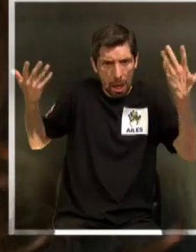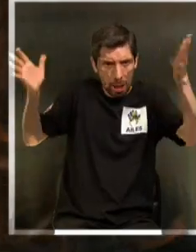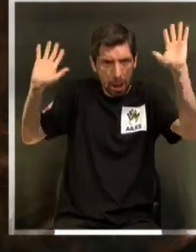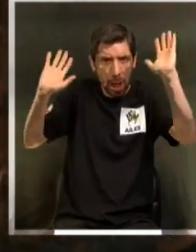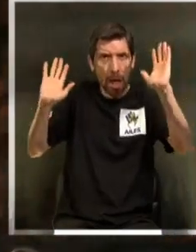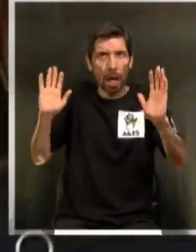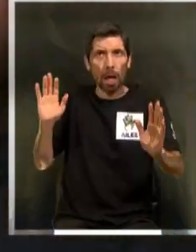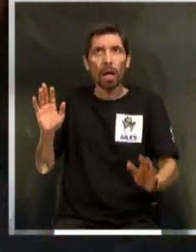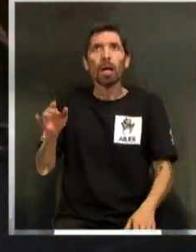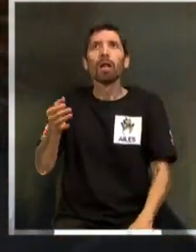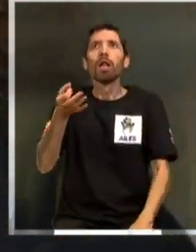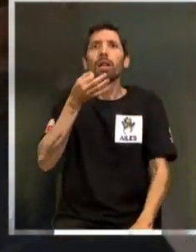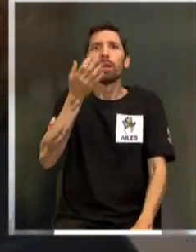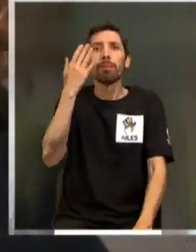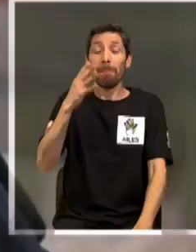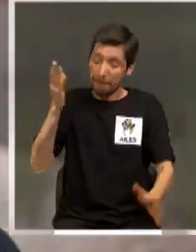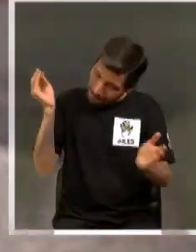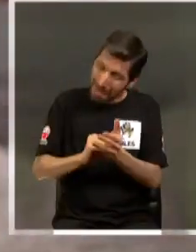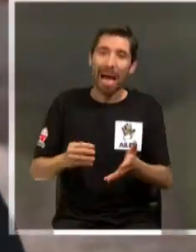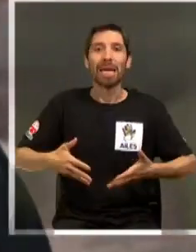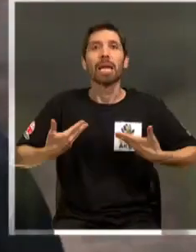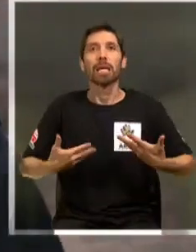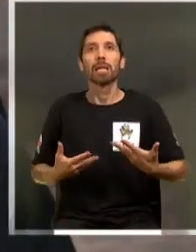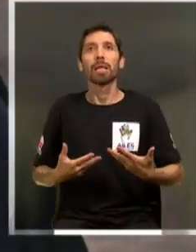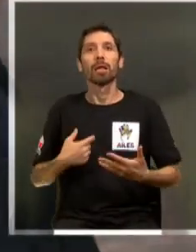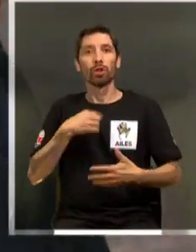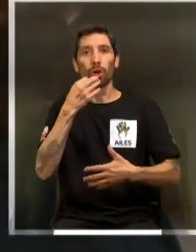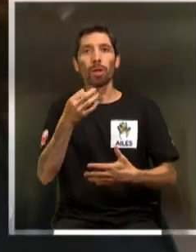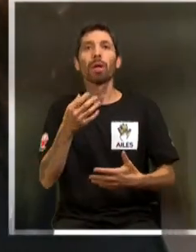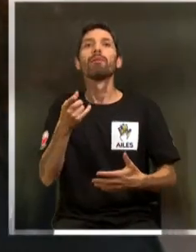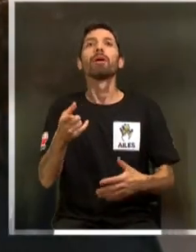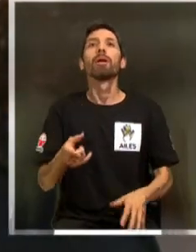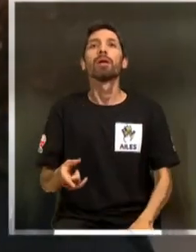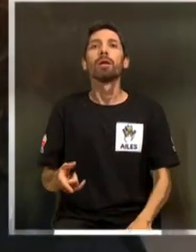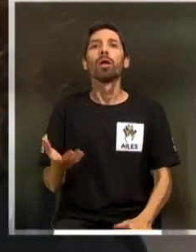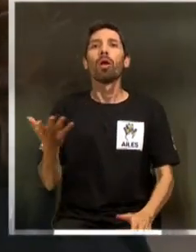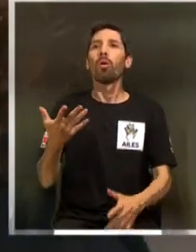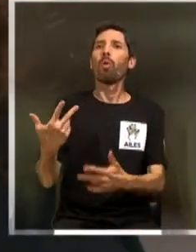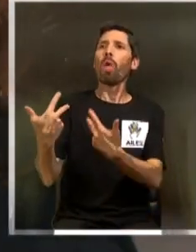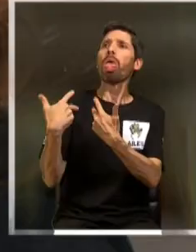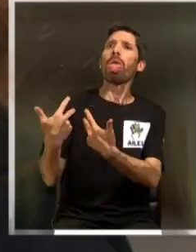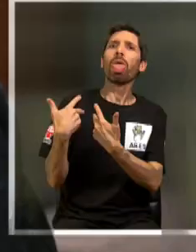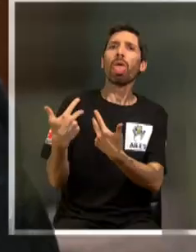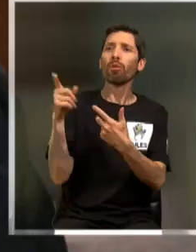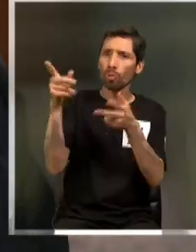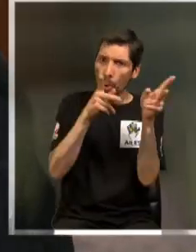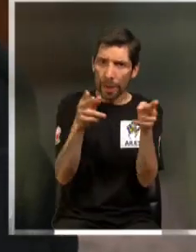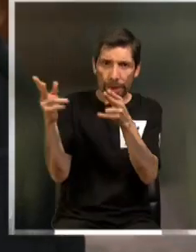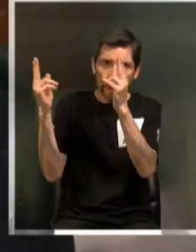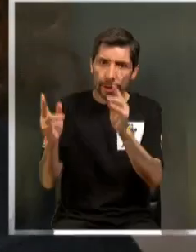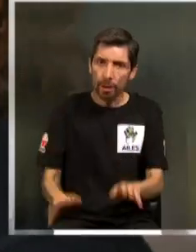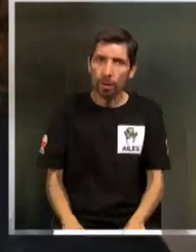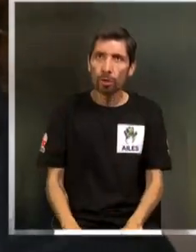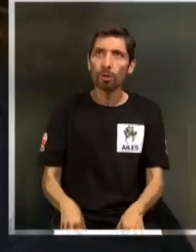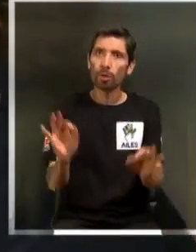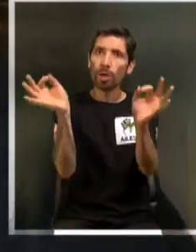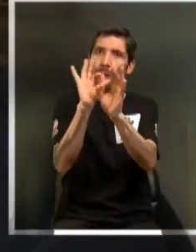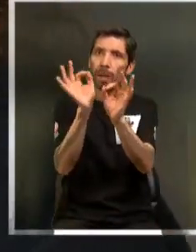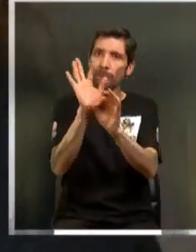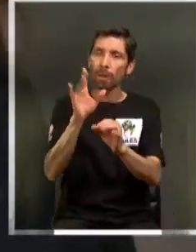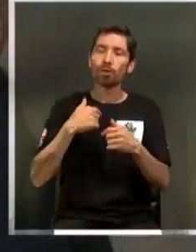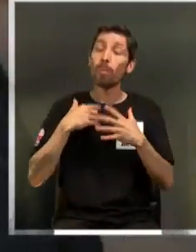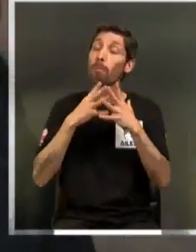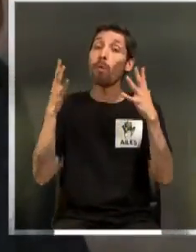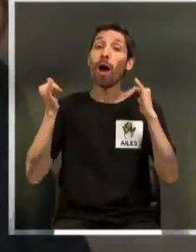¿cómo lo dije? Pero lo vamos a hacer con más energía. Yo lo dije bien. Dame una toma. ¿Cómo es la cosa? Ustedes editan esto. Me describo. Yo soy muy